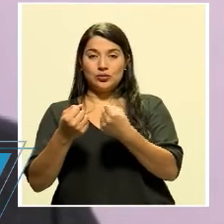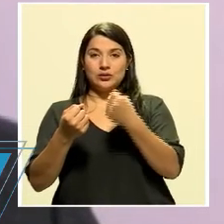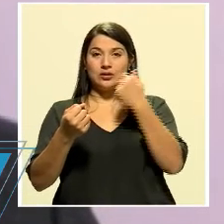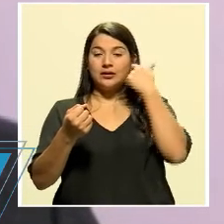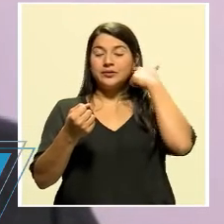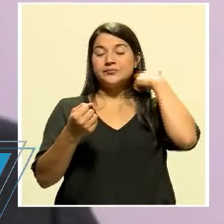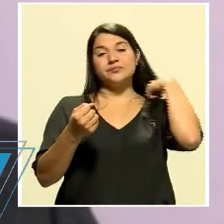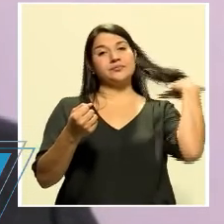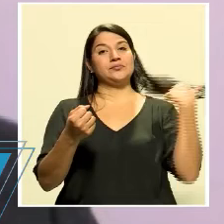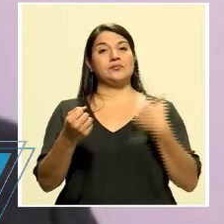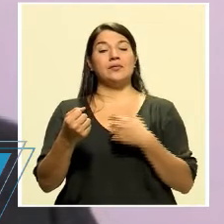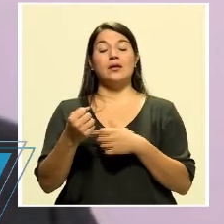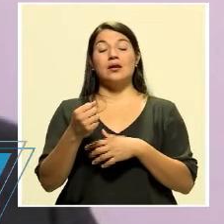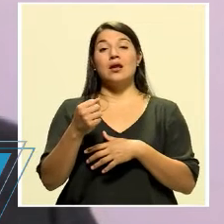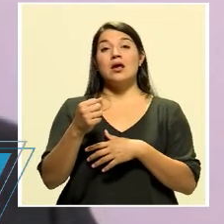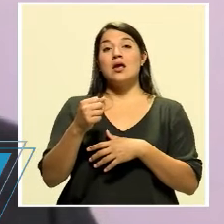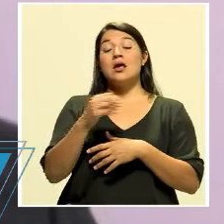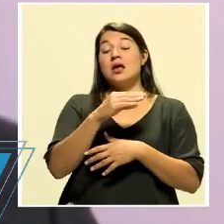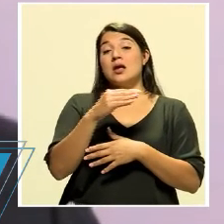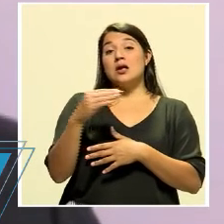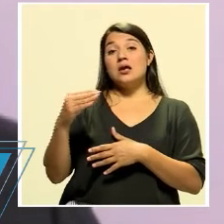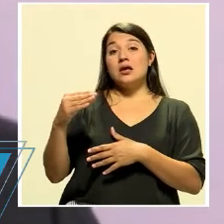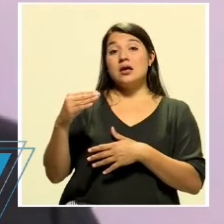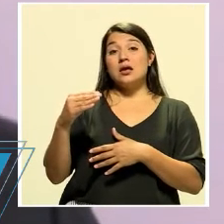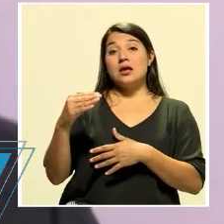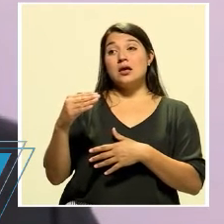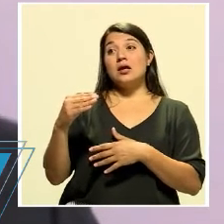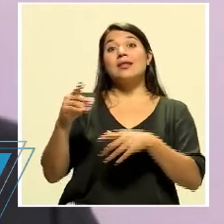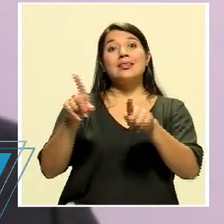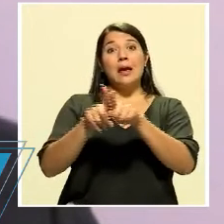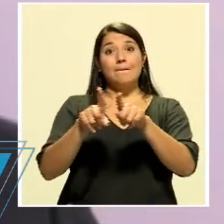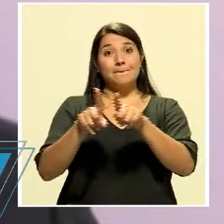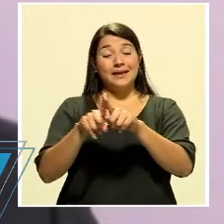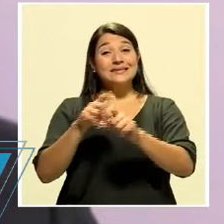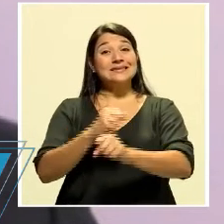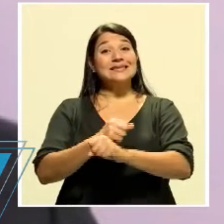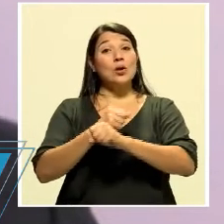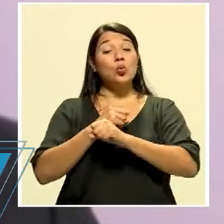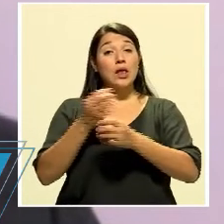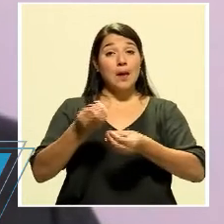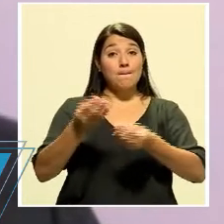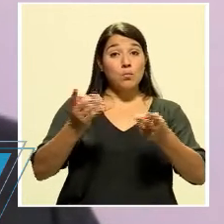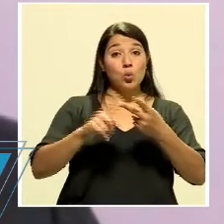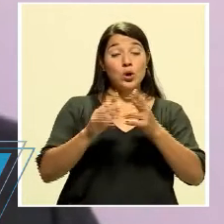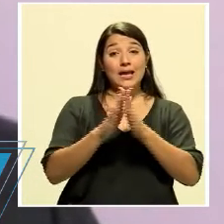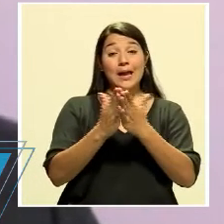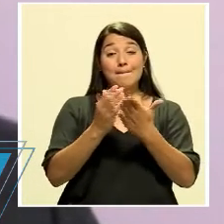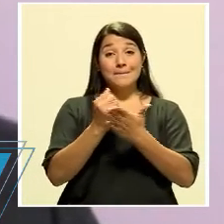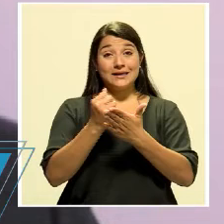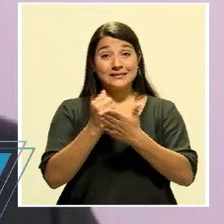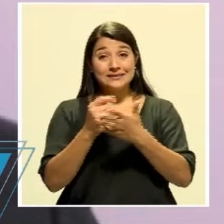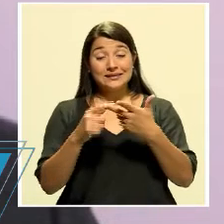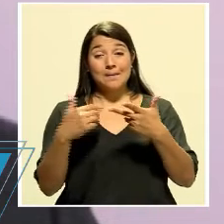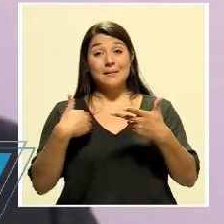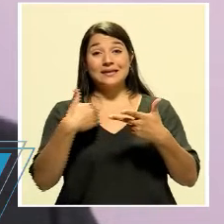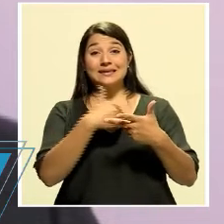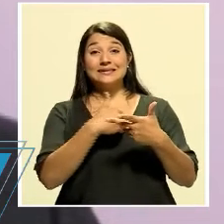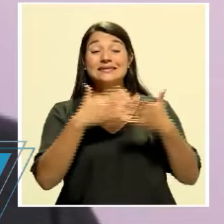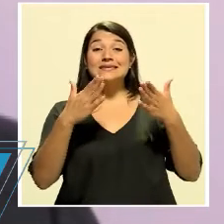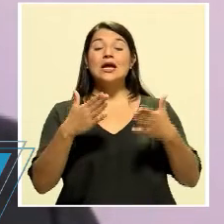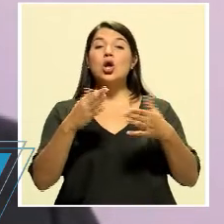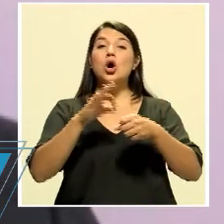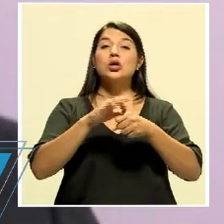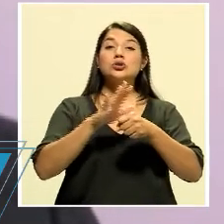otras autoridades, como lo ha sido Seguridad Pública, Migración, al Ministerio de Agricultura y Ganadería,